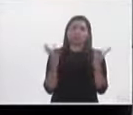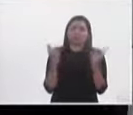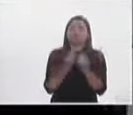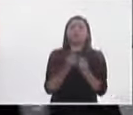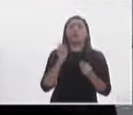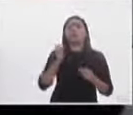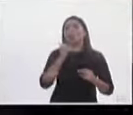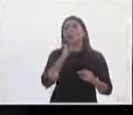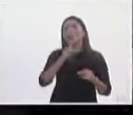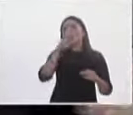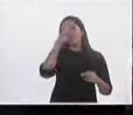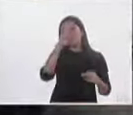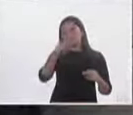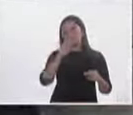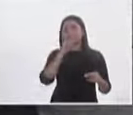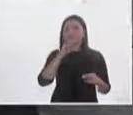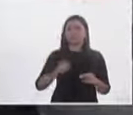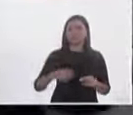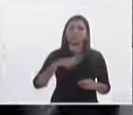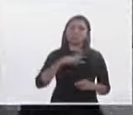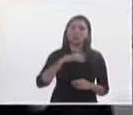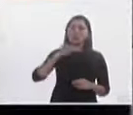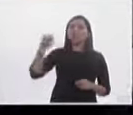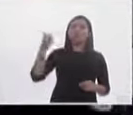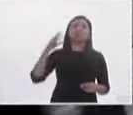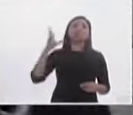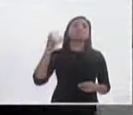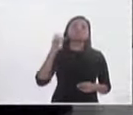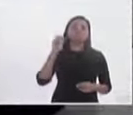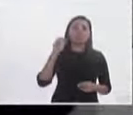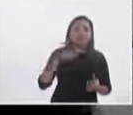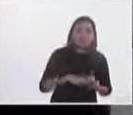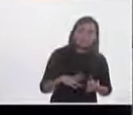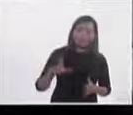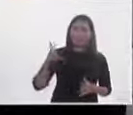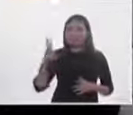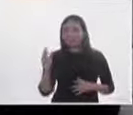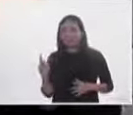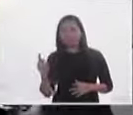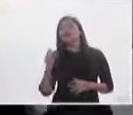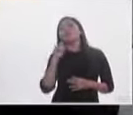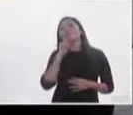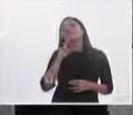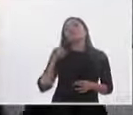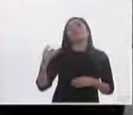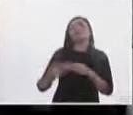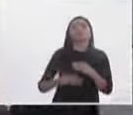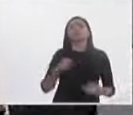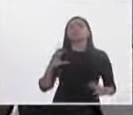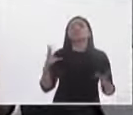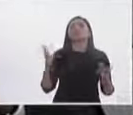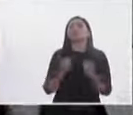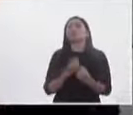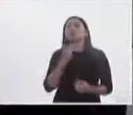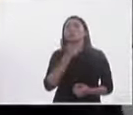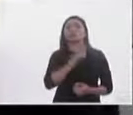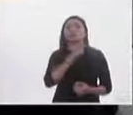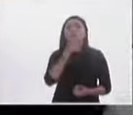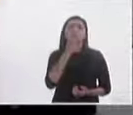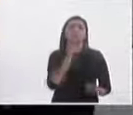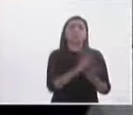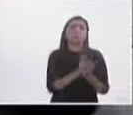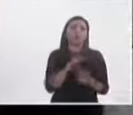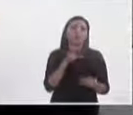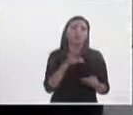respeto él tiene 50 mil hay otros que tienen 60 mil hay otros que tienen 30 pero todos en el congreso valen un voto y